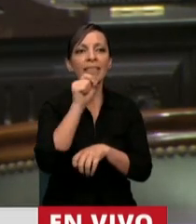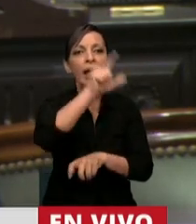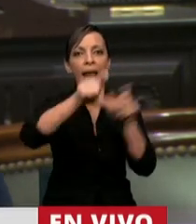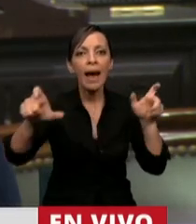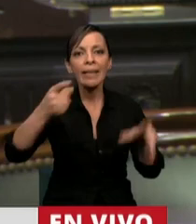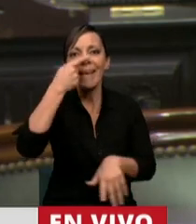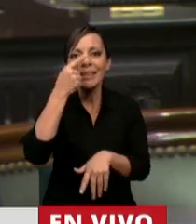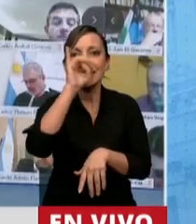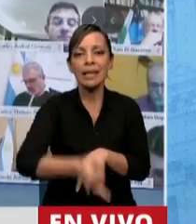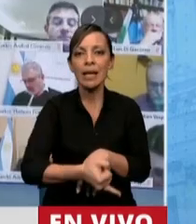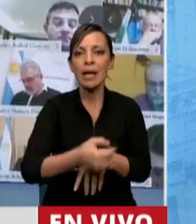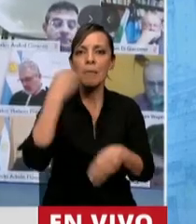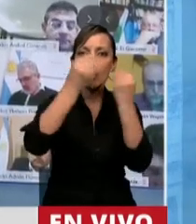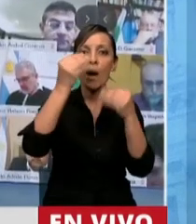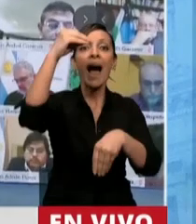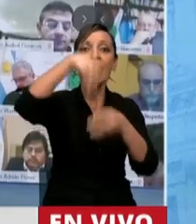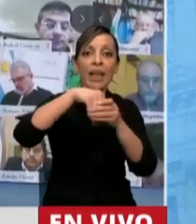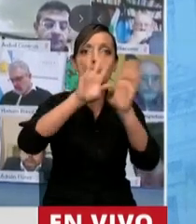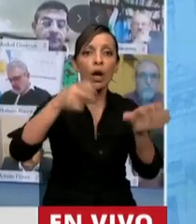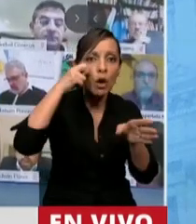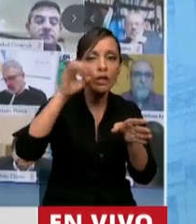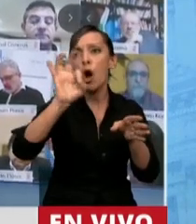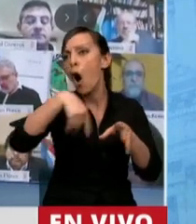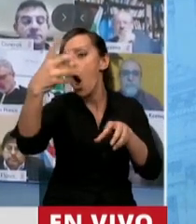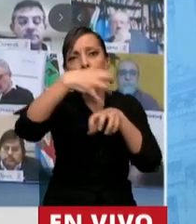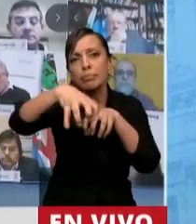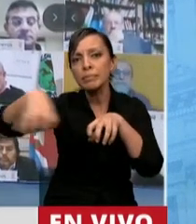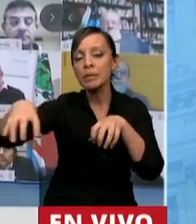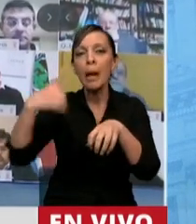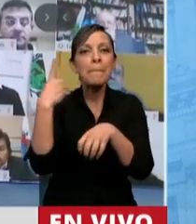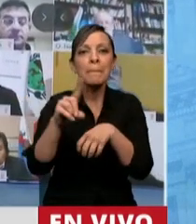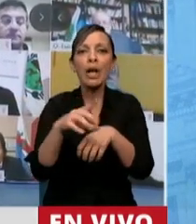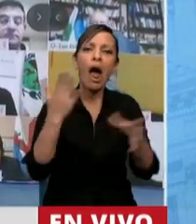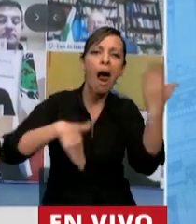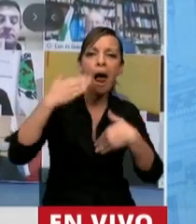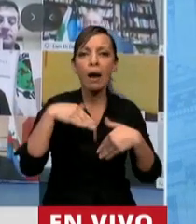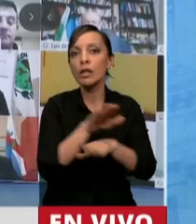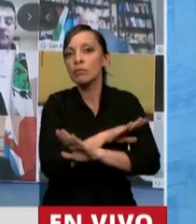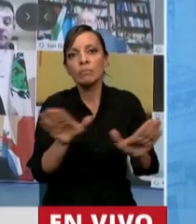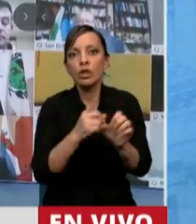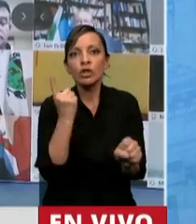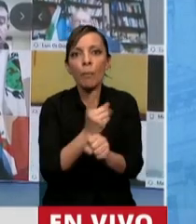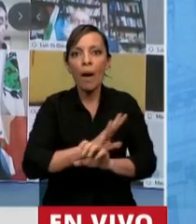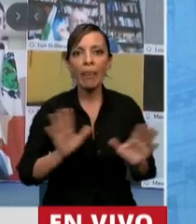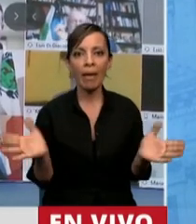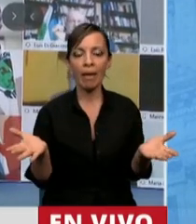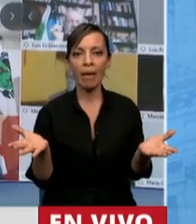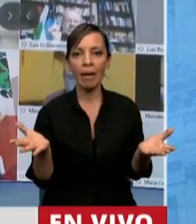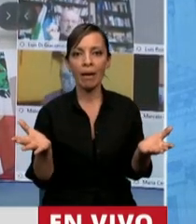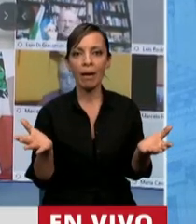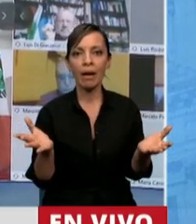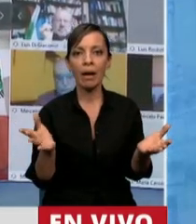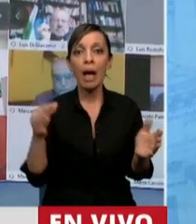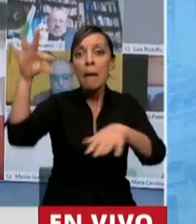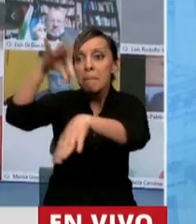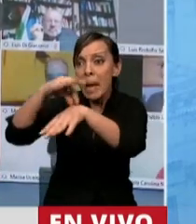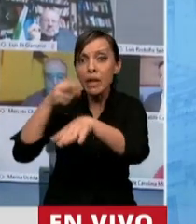argentinos en este recinto o en otros recintos, pero no podemos poner excusas. Si pueden estar los